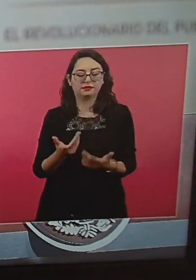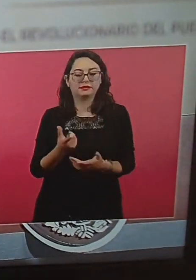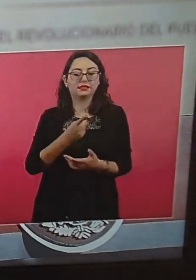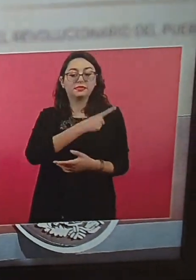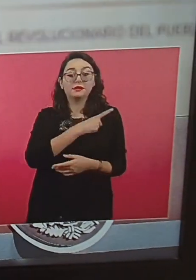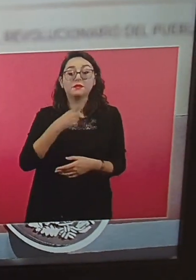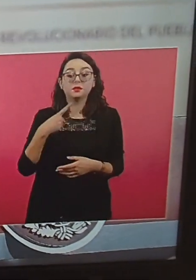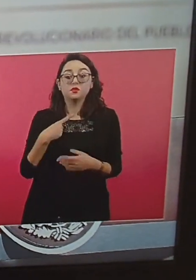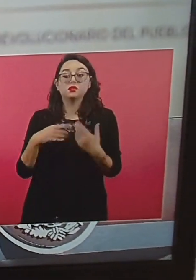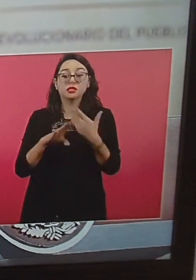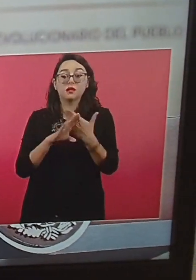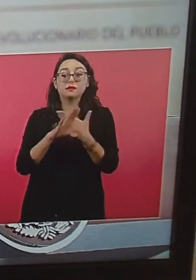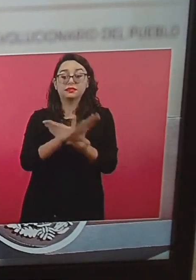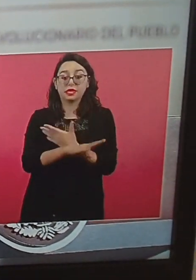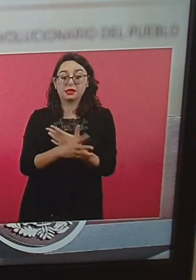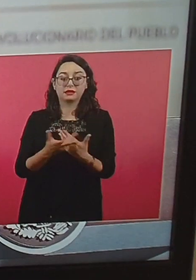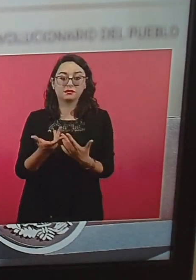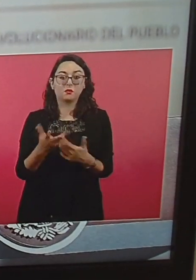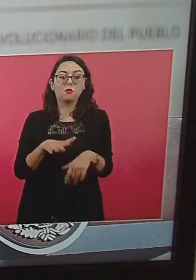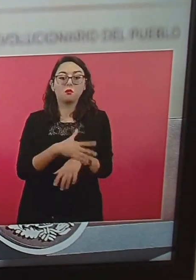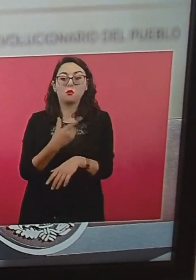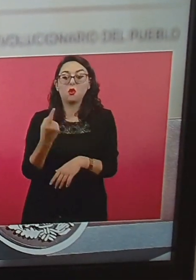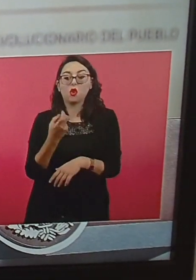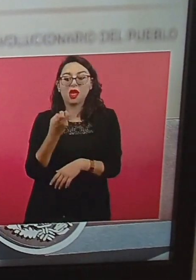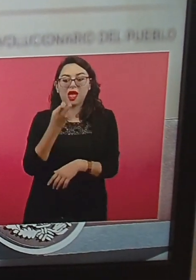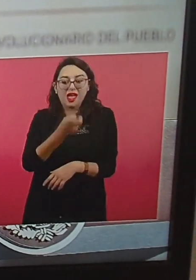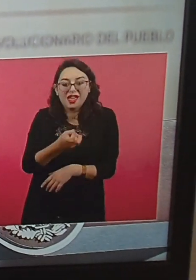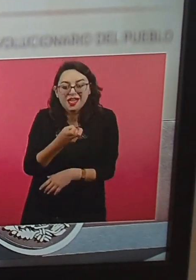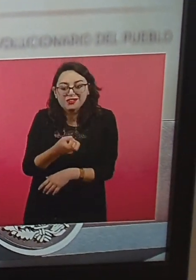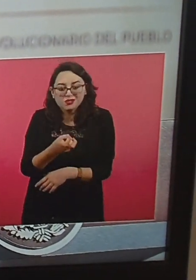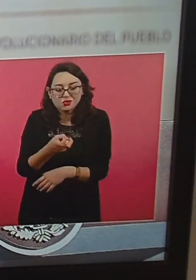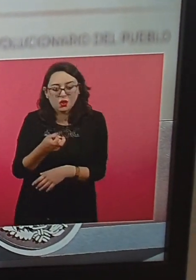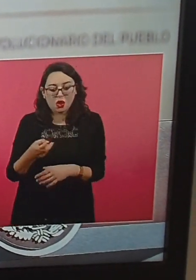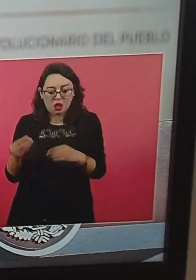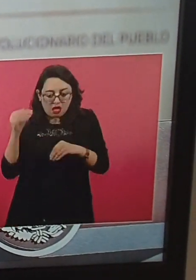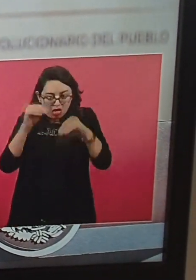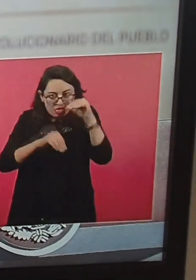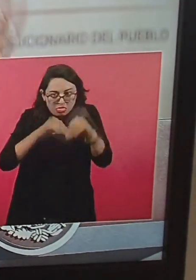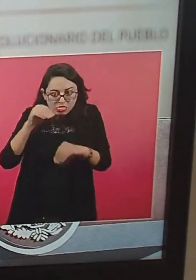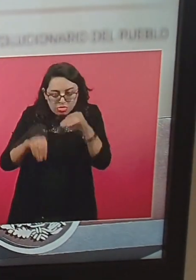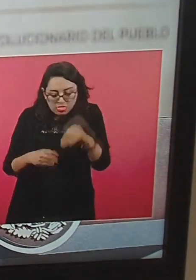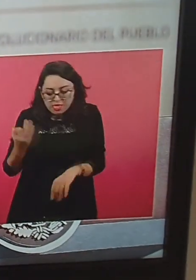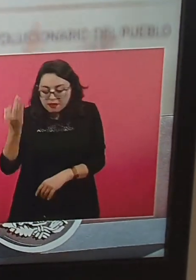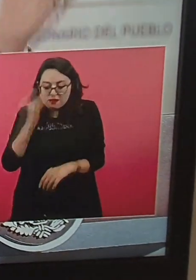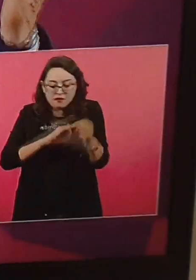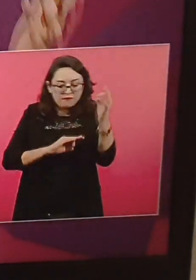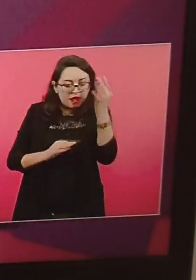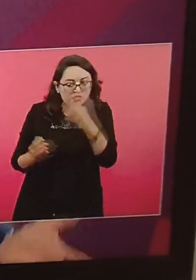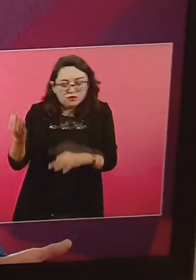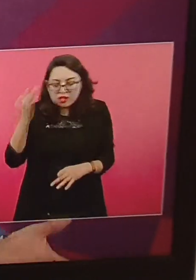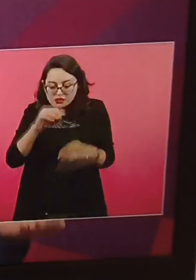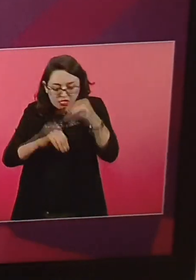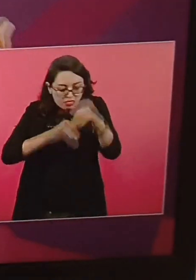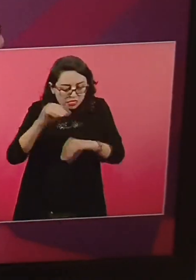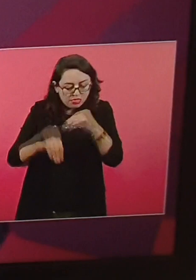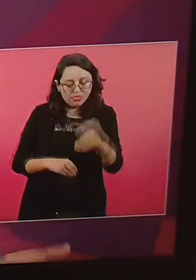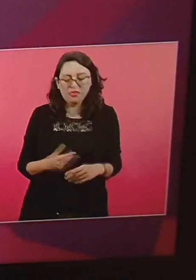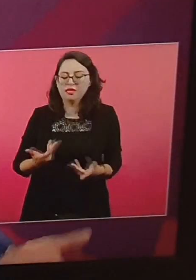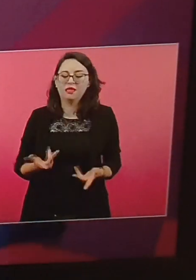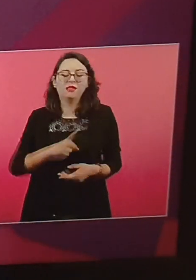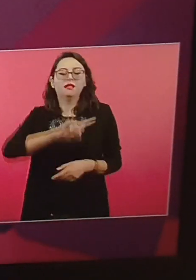Eh... No puedo aquí decir todo lo que